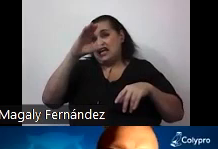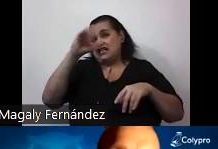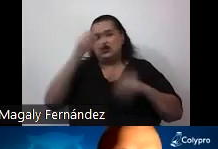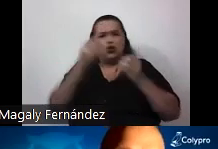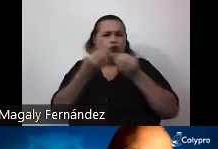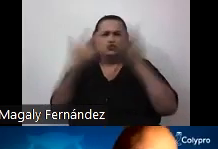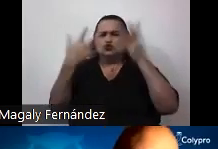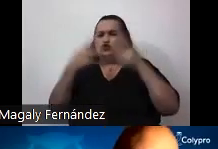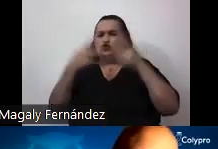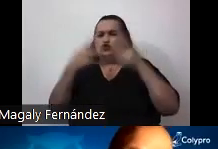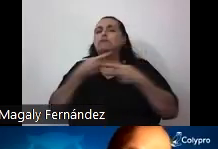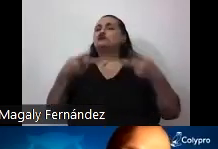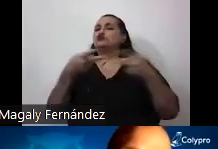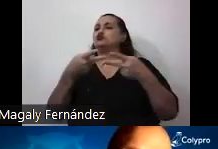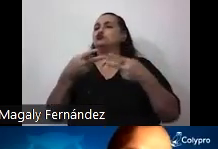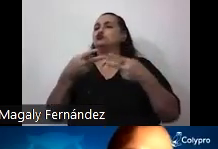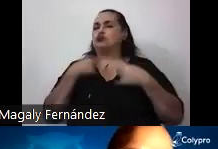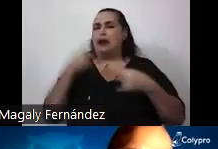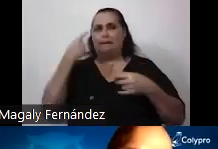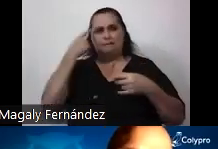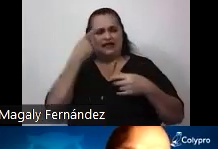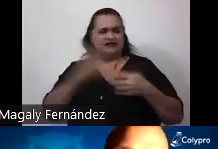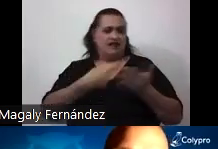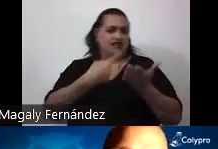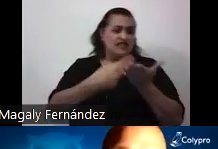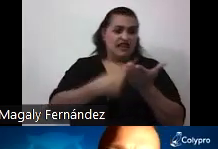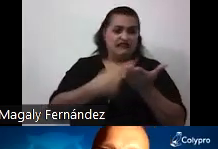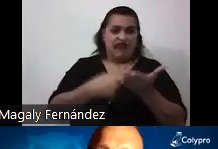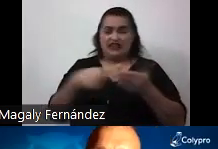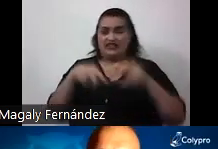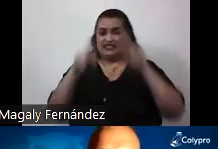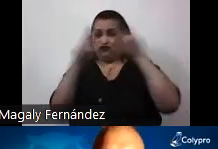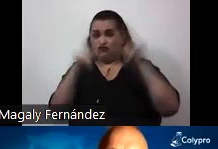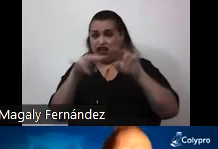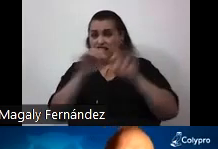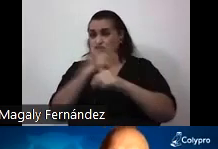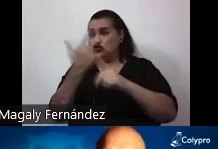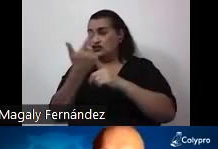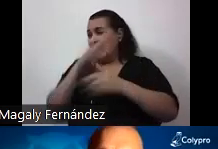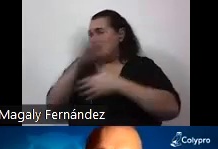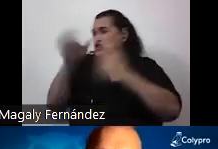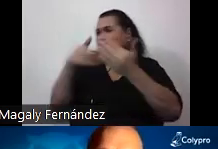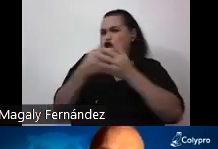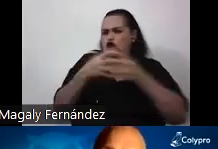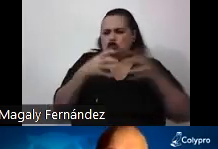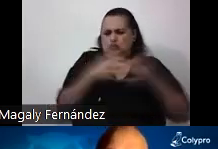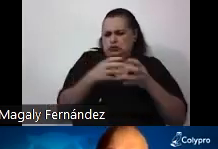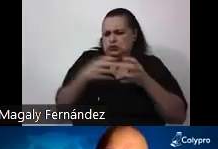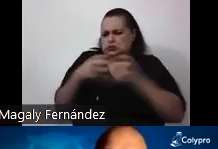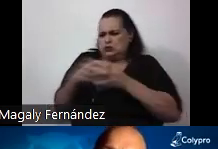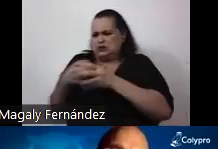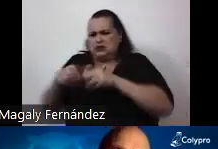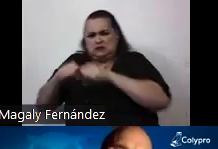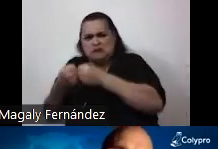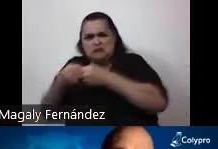el tono que los debates adquieren en las redes sociales hace que todo el mundo se atrinchere en su postura y se